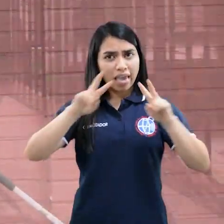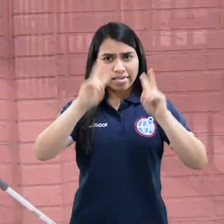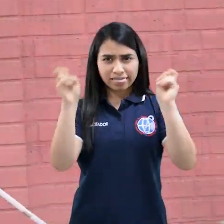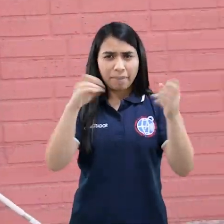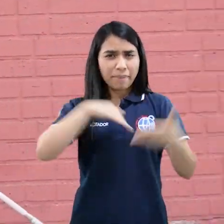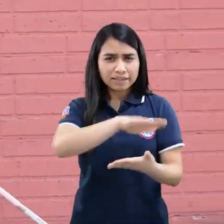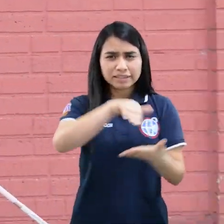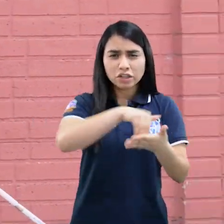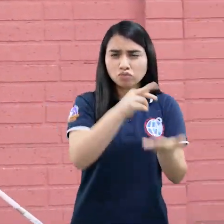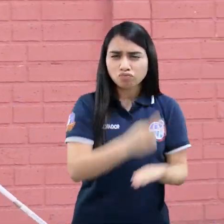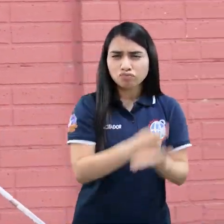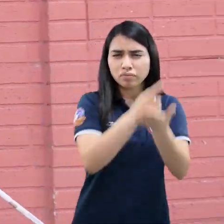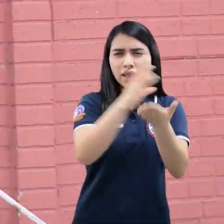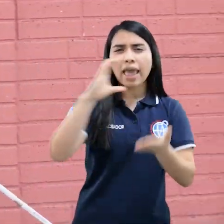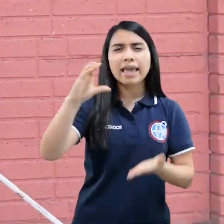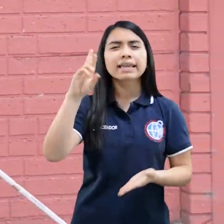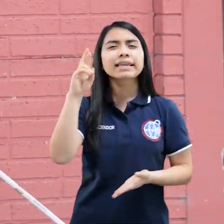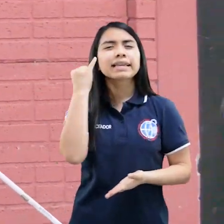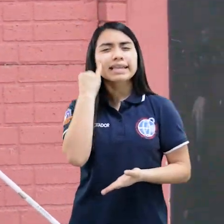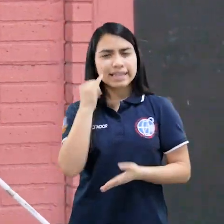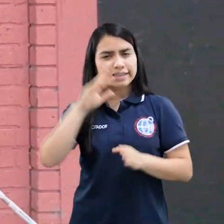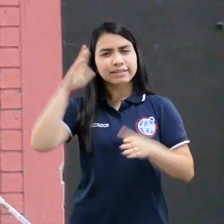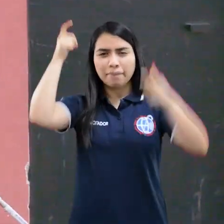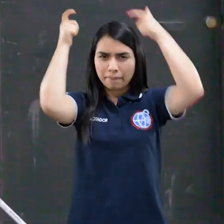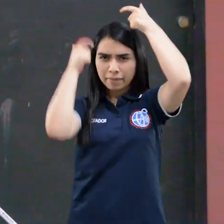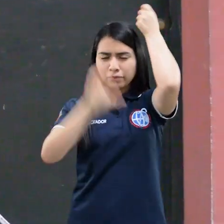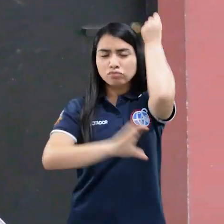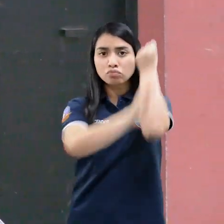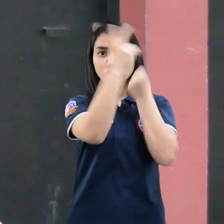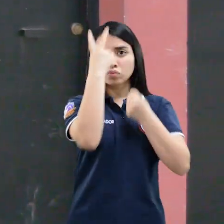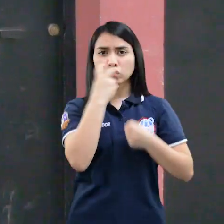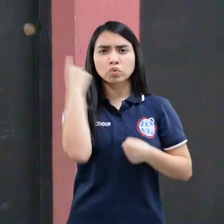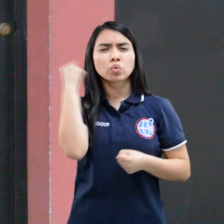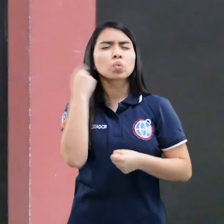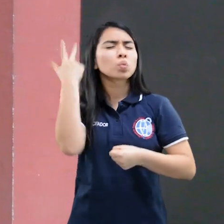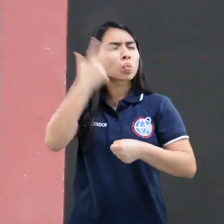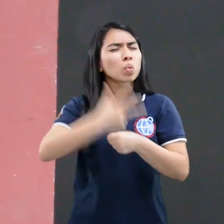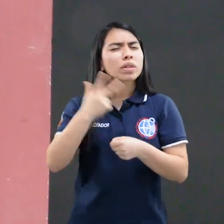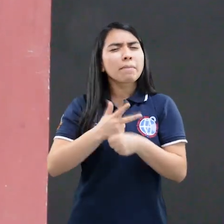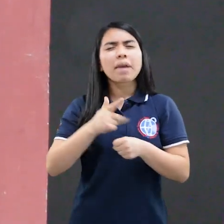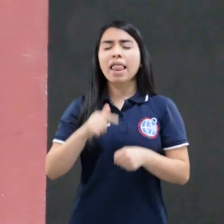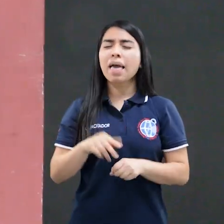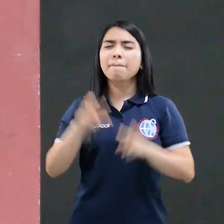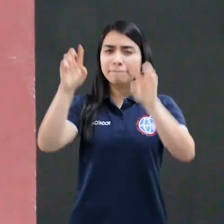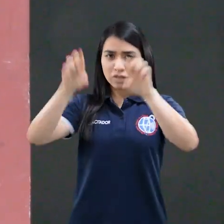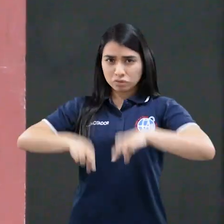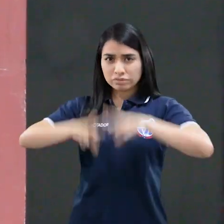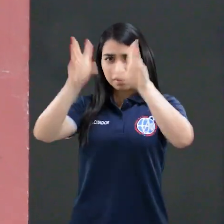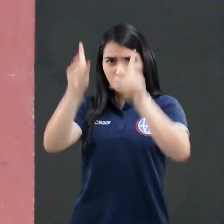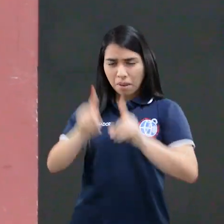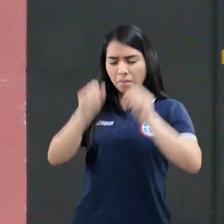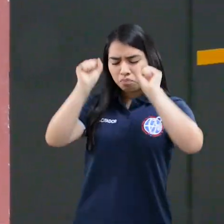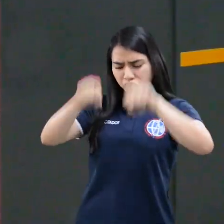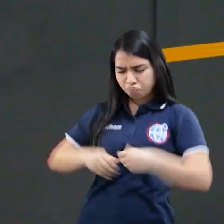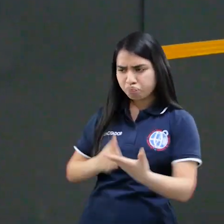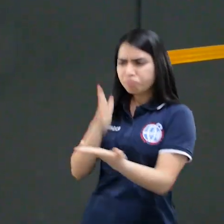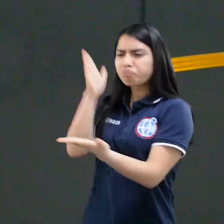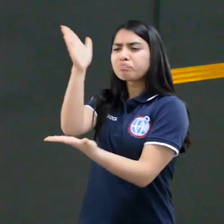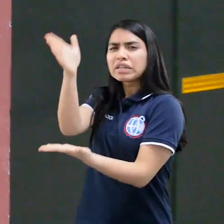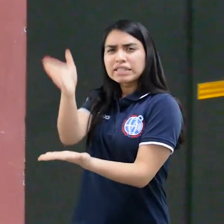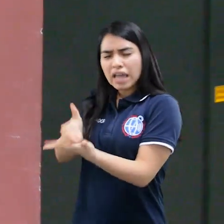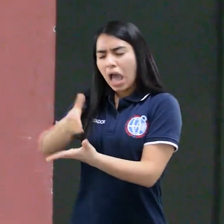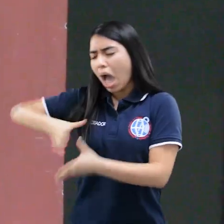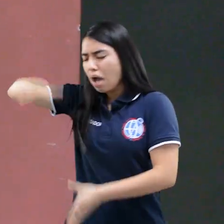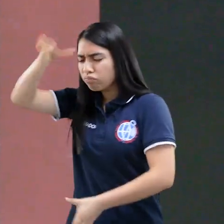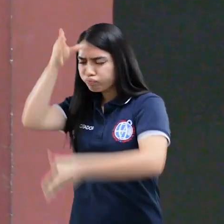En el Centro de Rehabilitación Integral del Benemérito Comité Pro Ciegos y Sordos de Guatemala, las personas con discapacidad